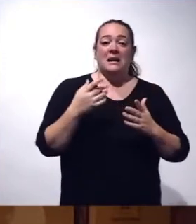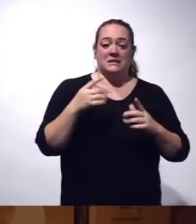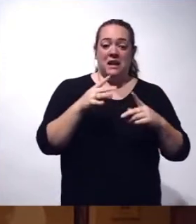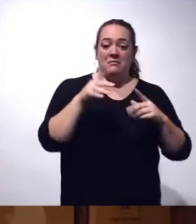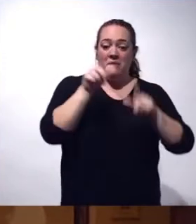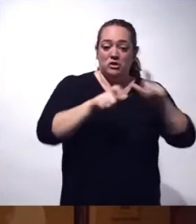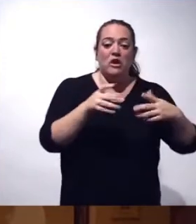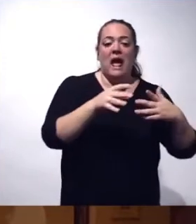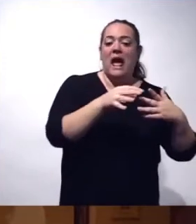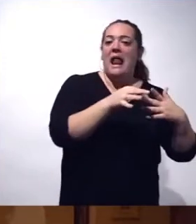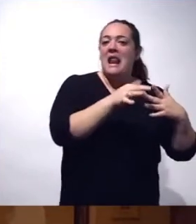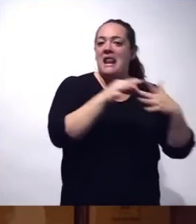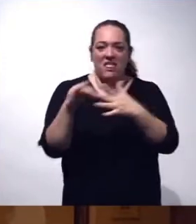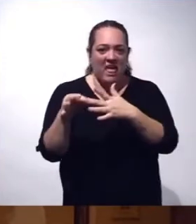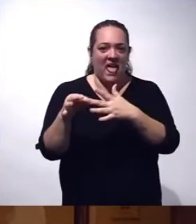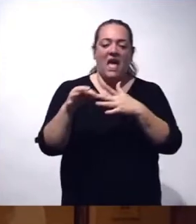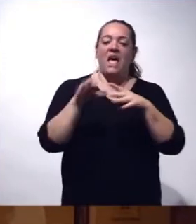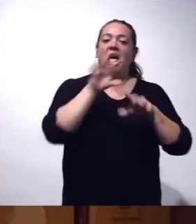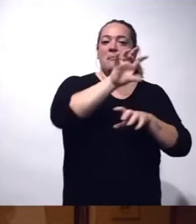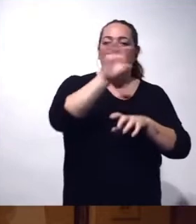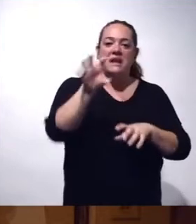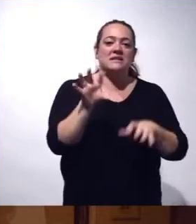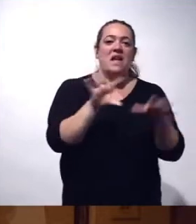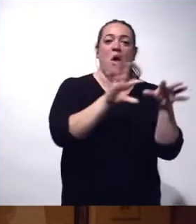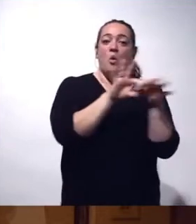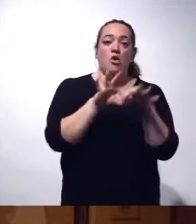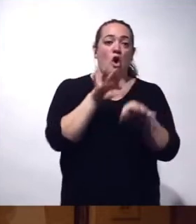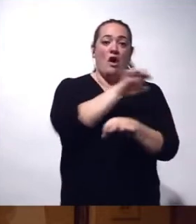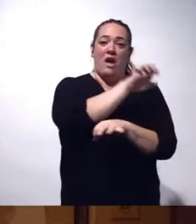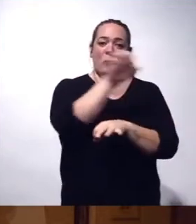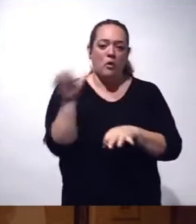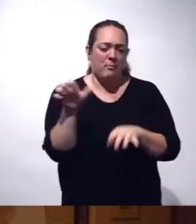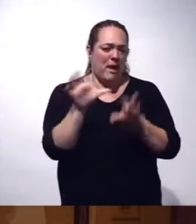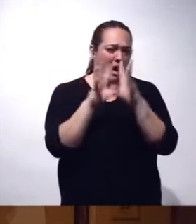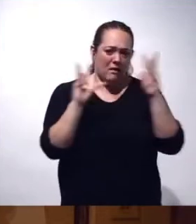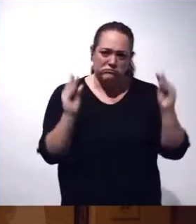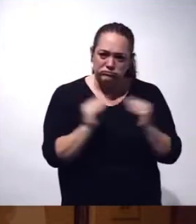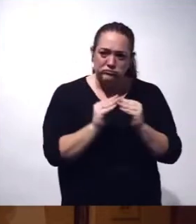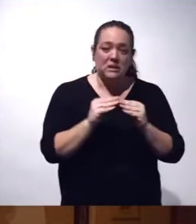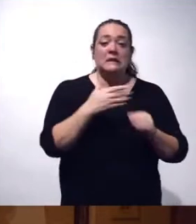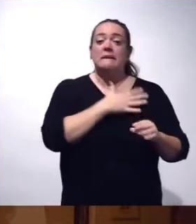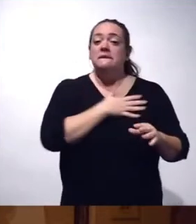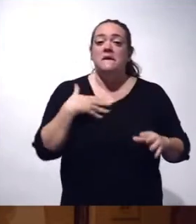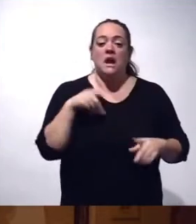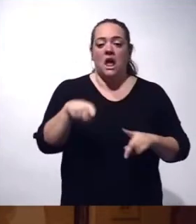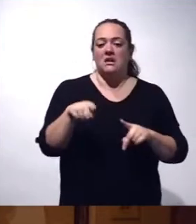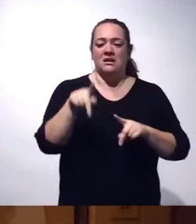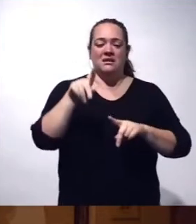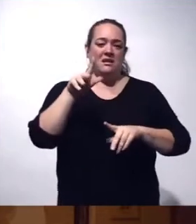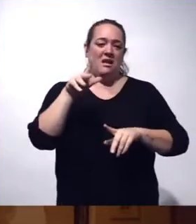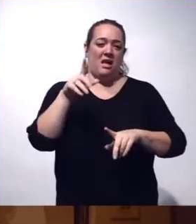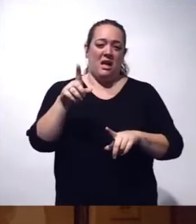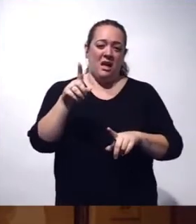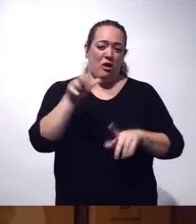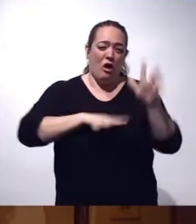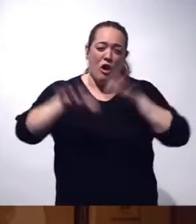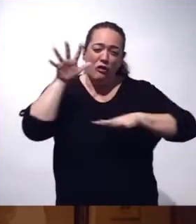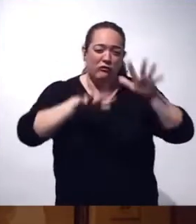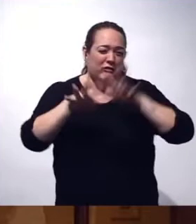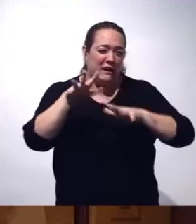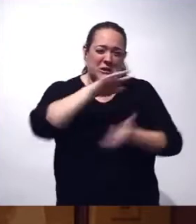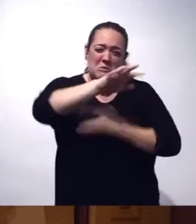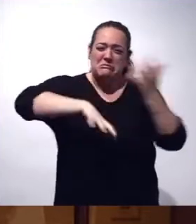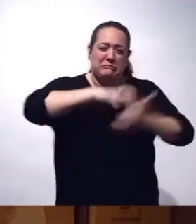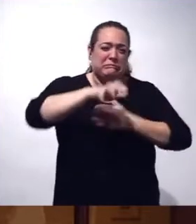líderes de distintos países, la Unión Europea en su conjunto, buscar salidas a este conflicto a través de las vías diplomáticas y del